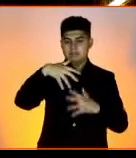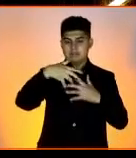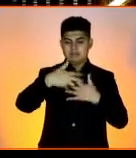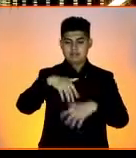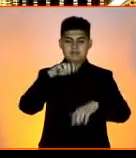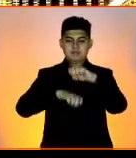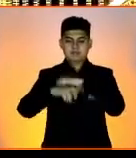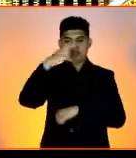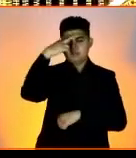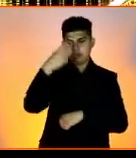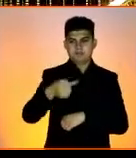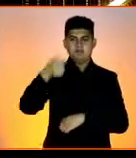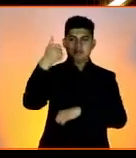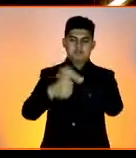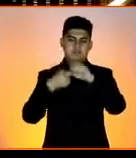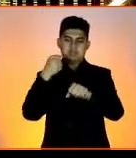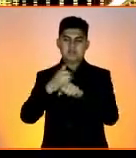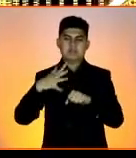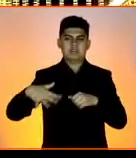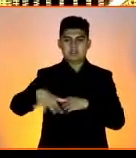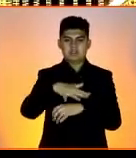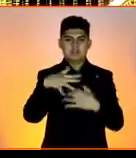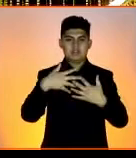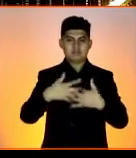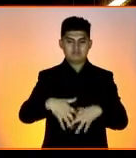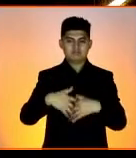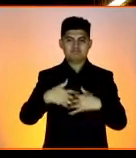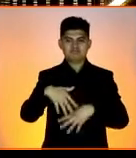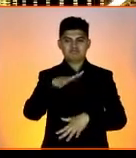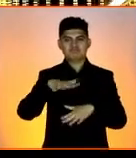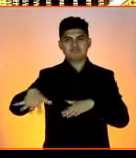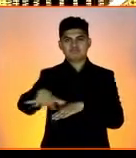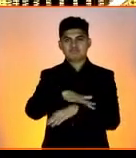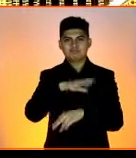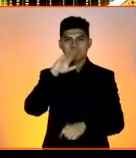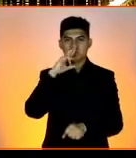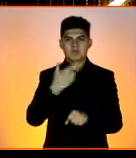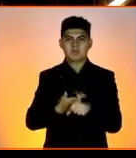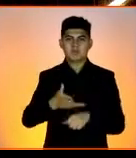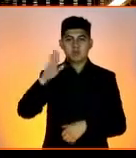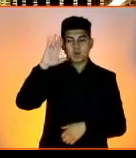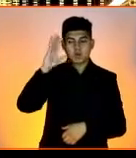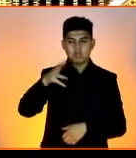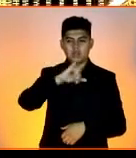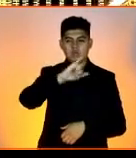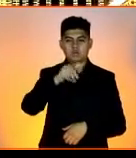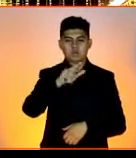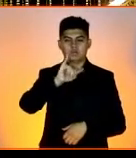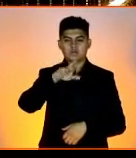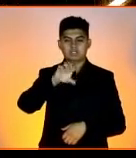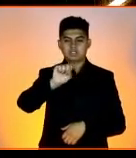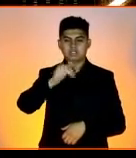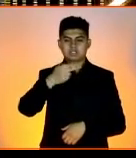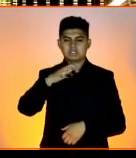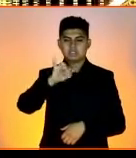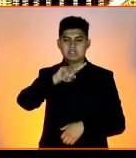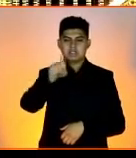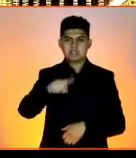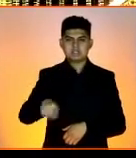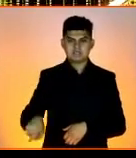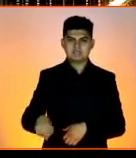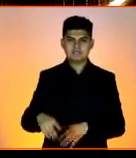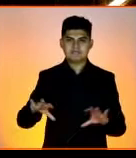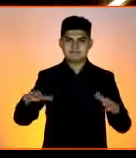Somos el primer año siendo empresa socialmente responsable. Gracias. Hola, soy Juan José Sánchez, presidente y miembro del